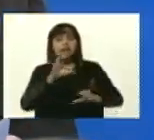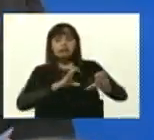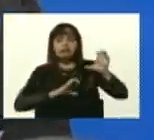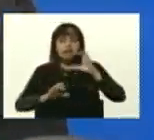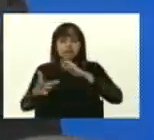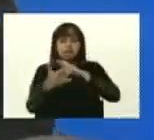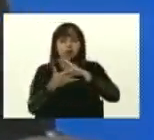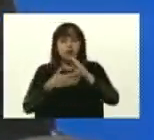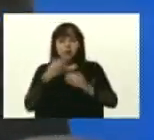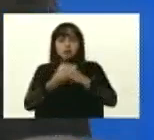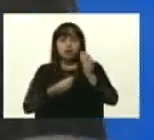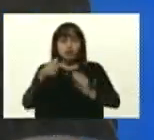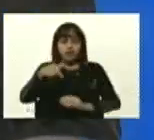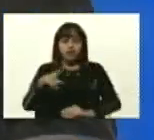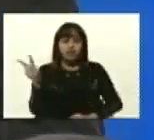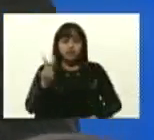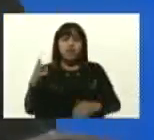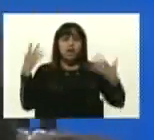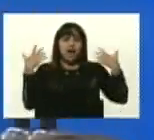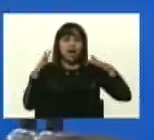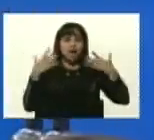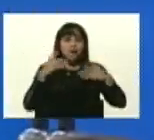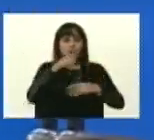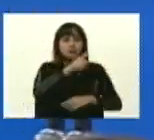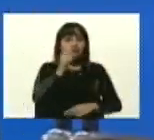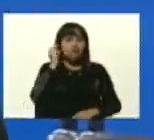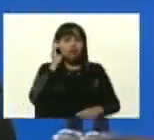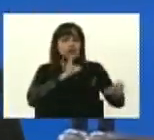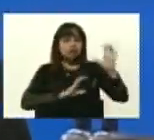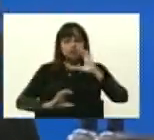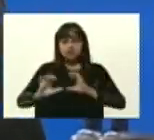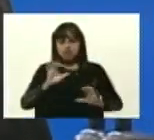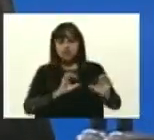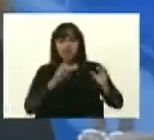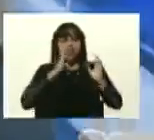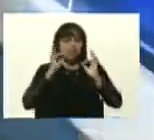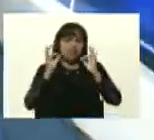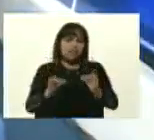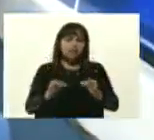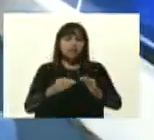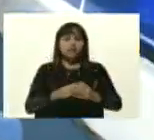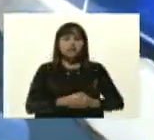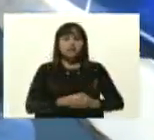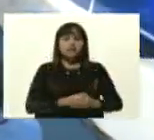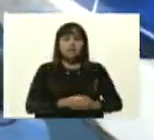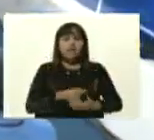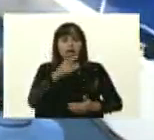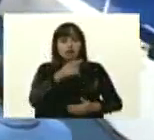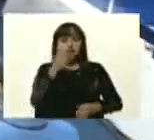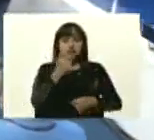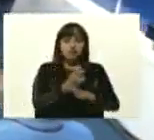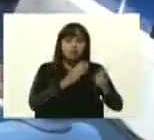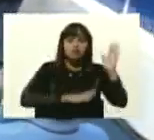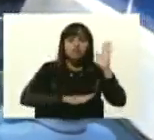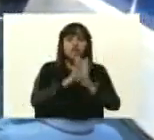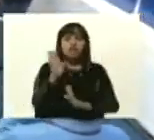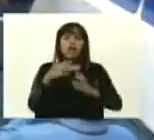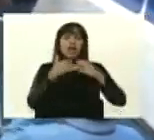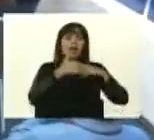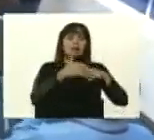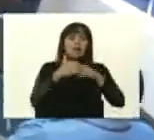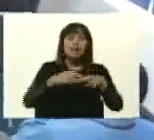venezolana. Vamos a un aplauso. Gracias. De verdad. Esto hay que desarrollarlo a nivel industrial.